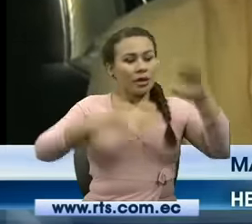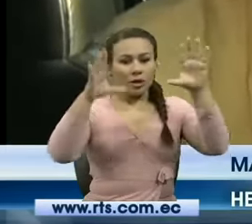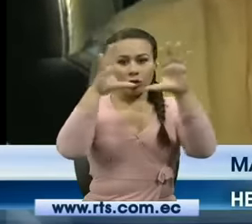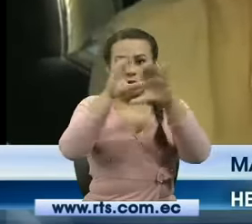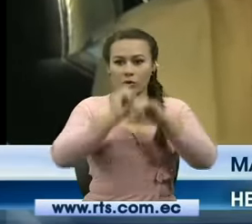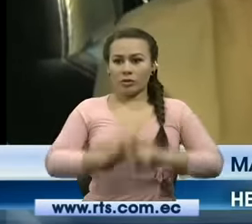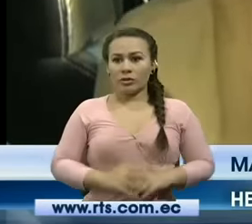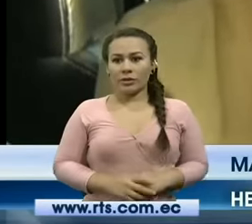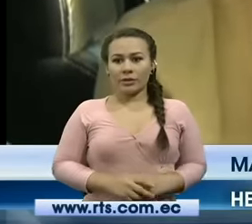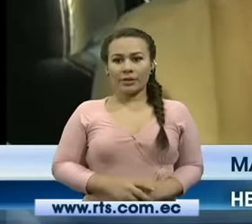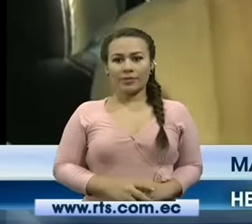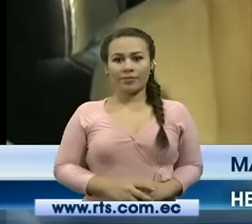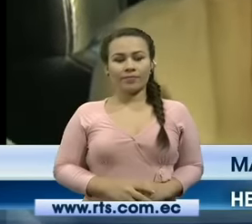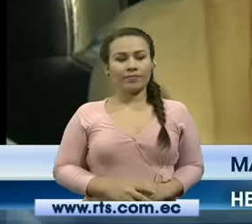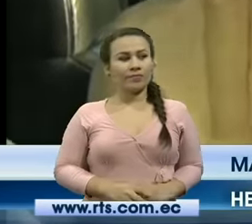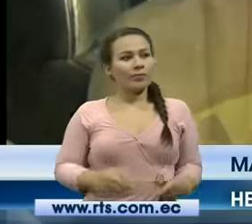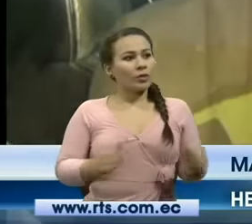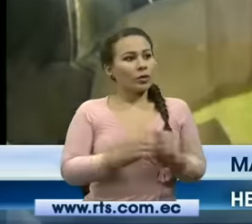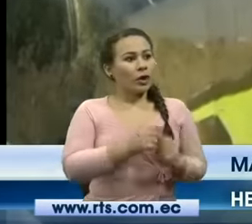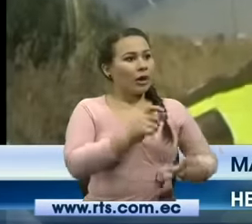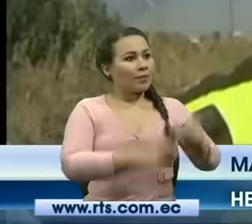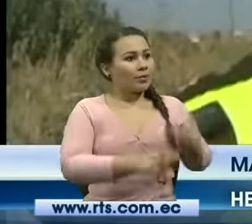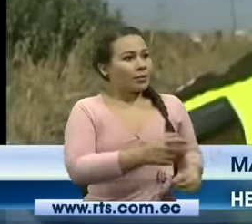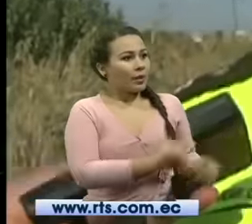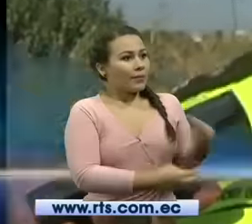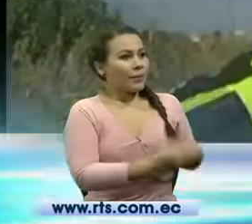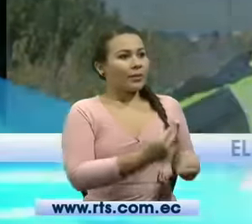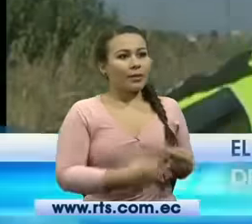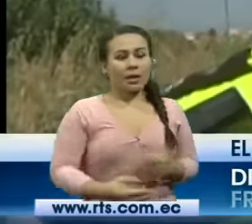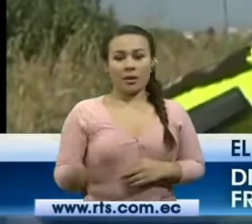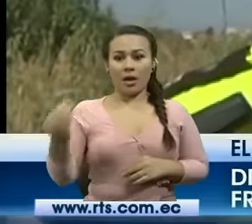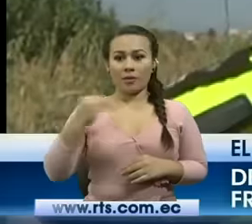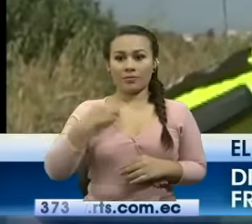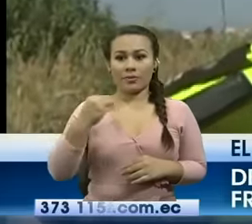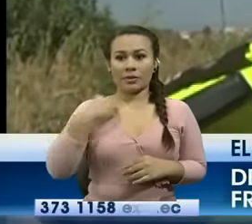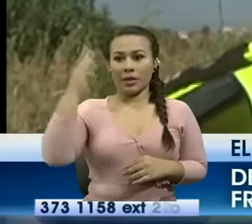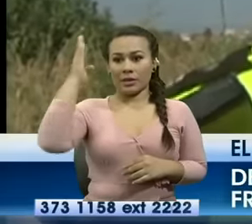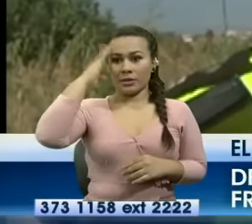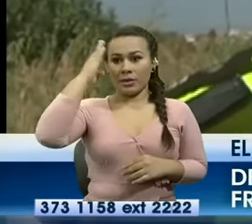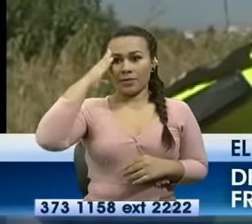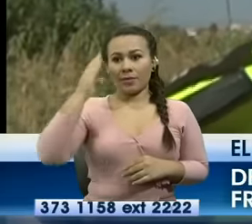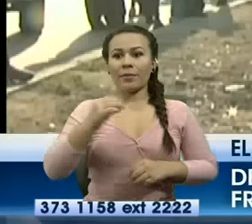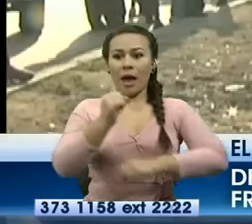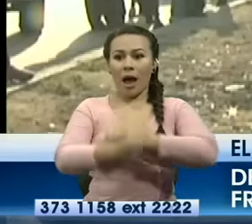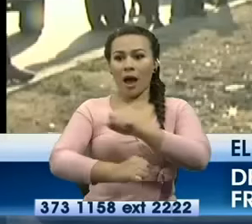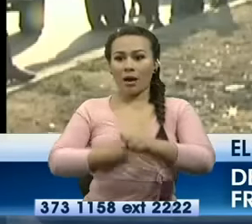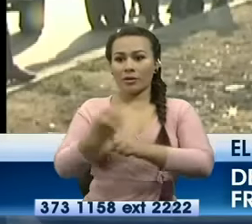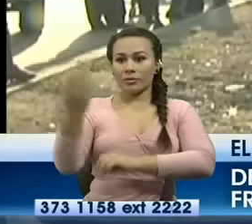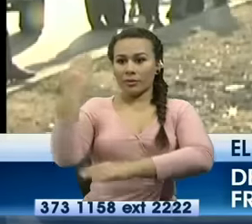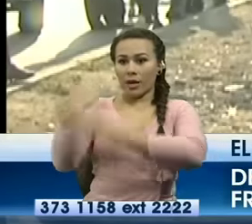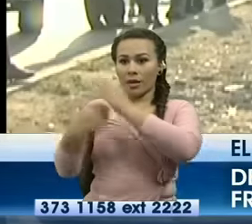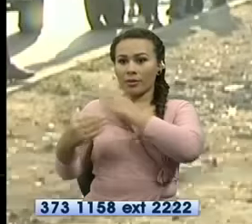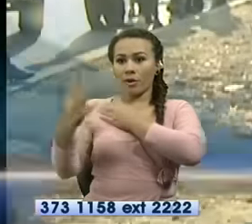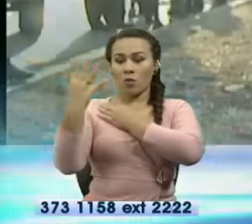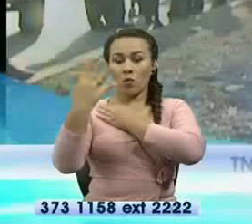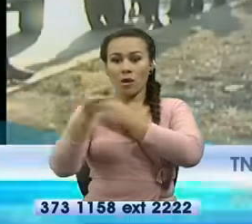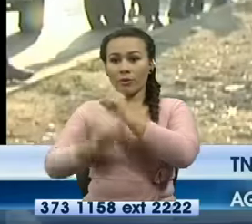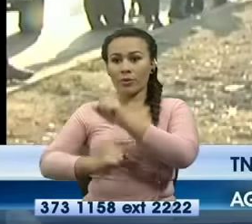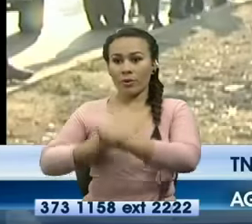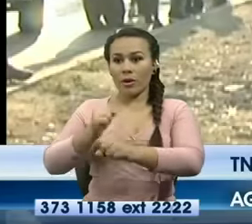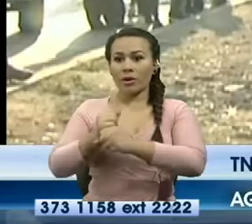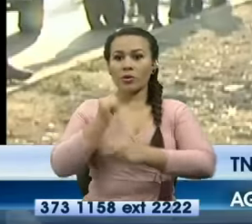desembarcar los bultos a los comerciantes mayoristas sabemos que el señor años anteriores aproximadamente hace cuatro años